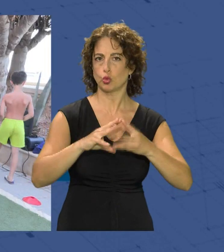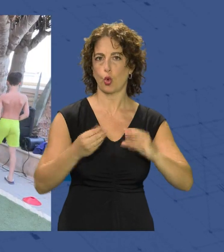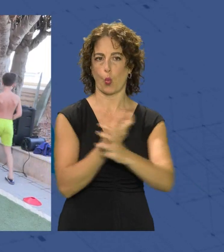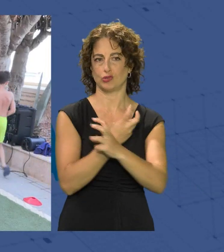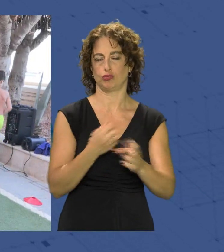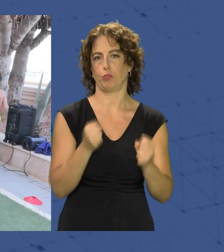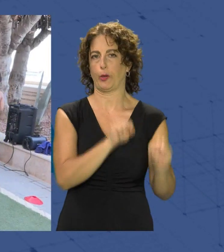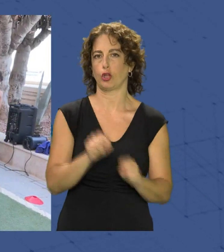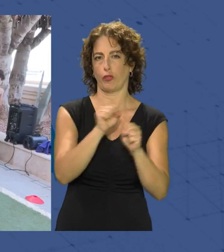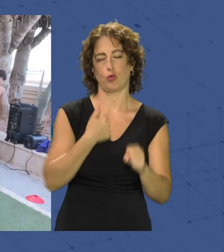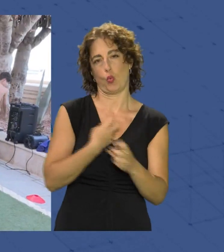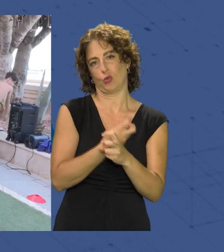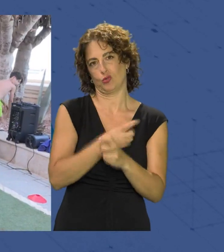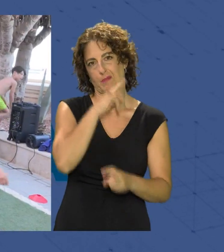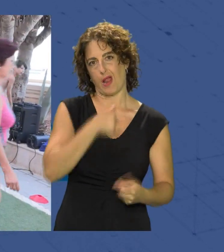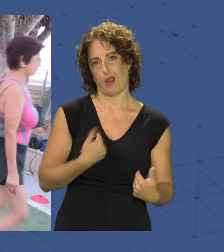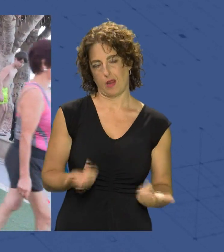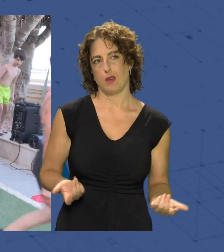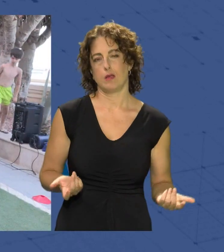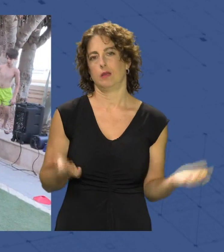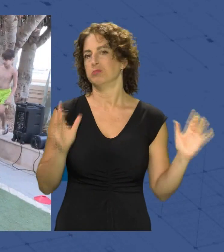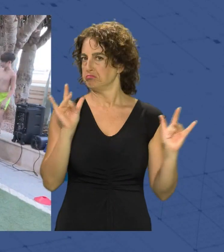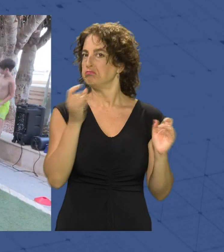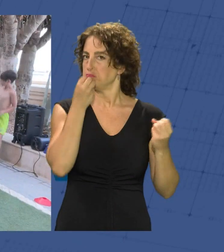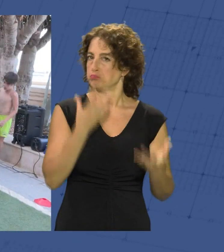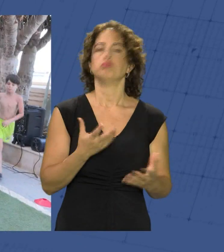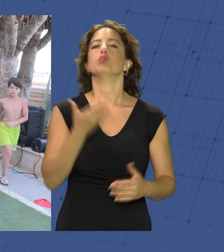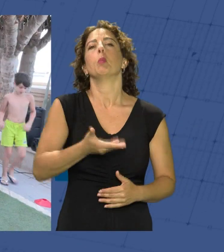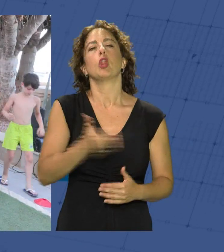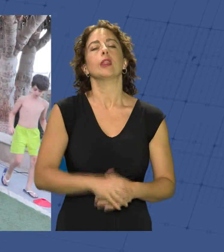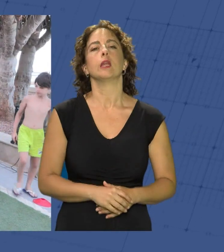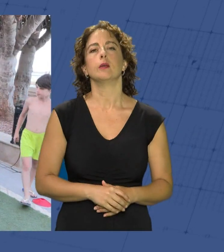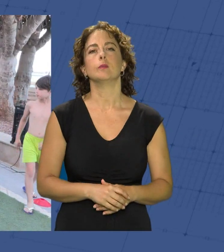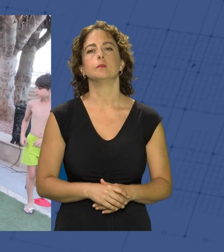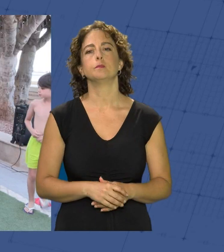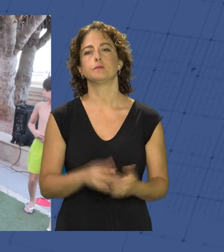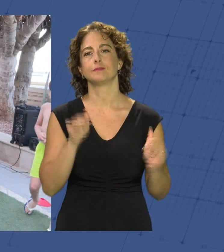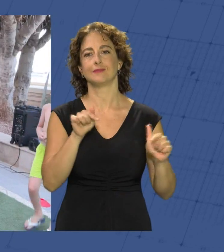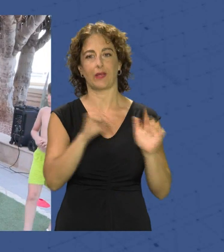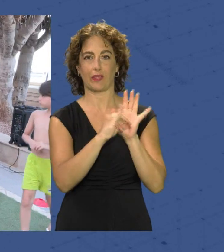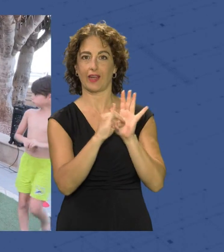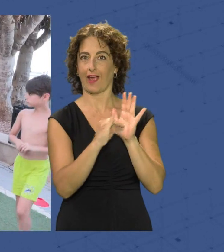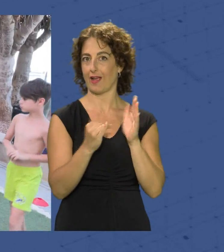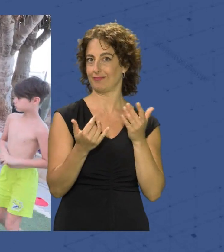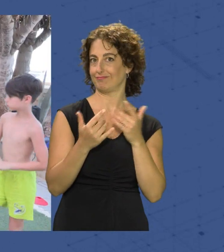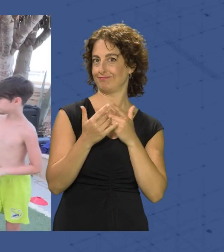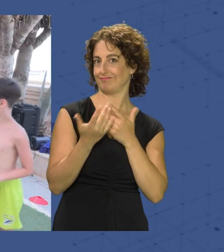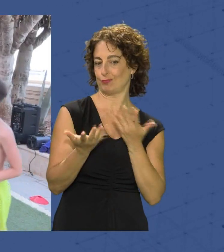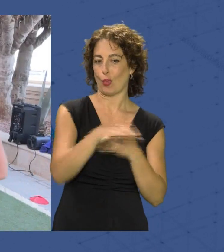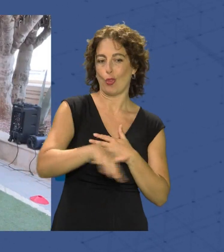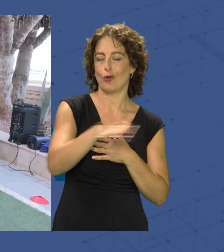y yo tengo los huesos malos, además. O sea que, sí, es muy importante. Así que, y aquí tan cerquita y en un sitio